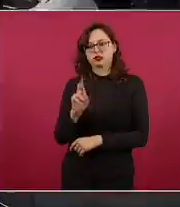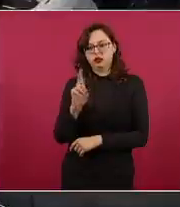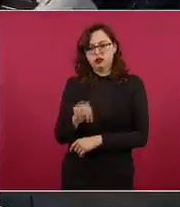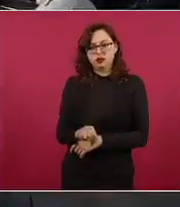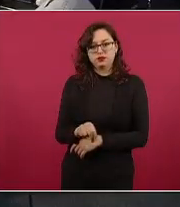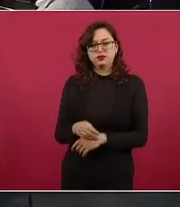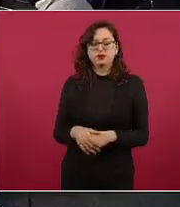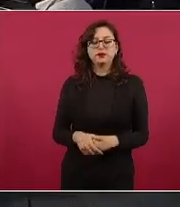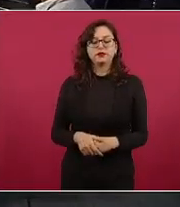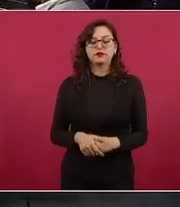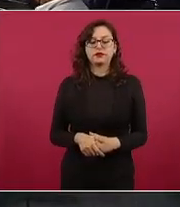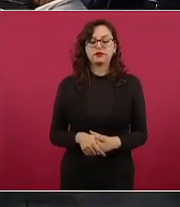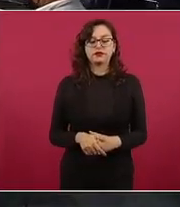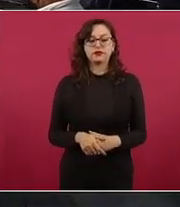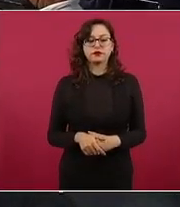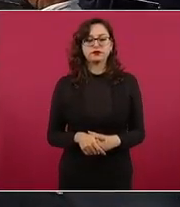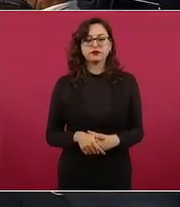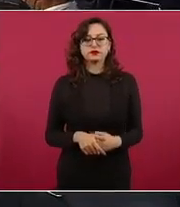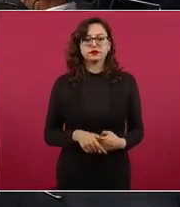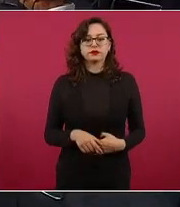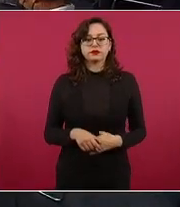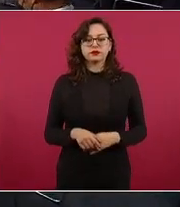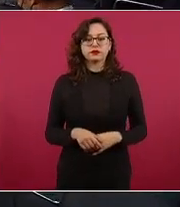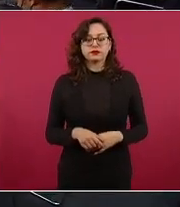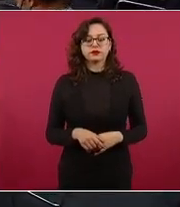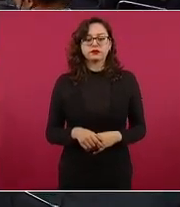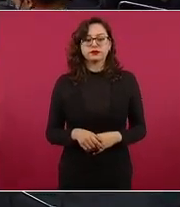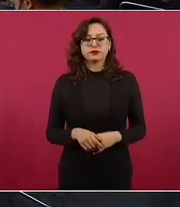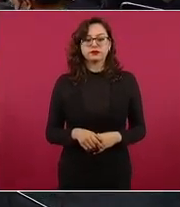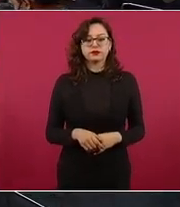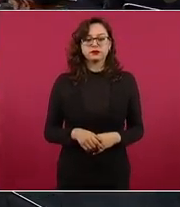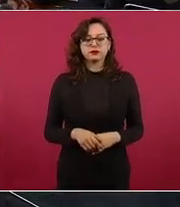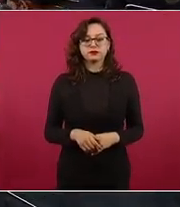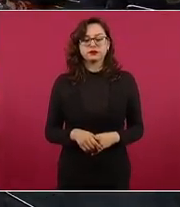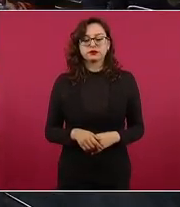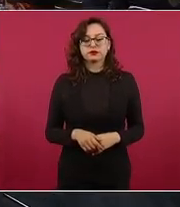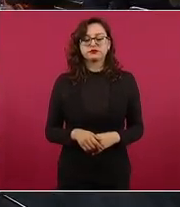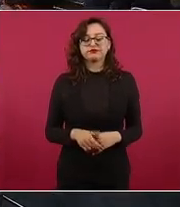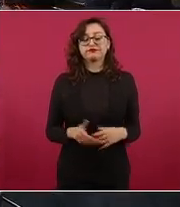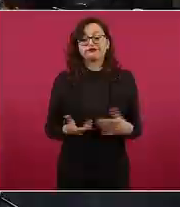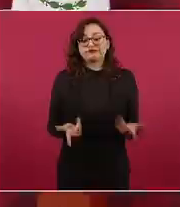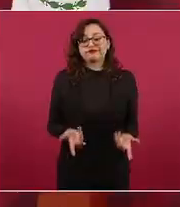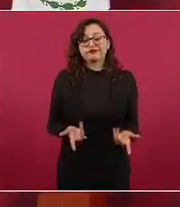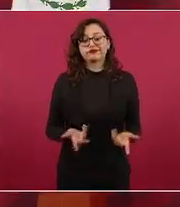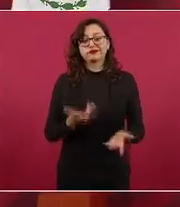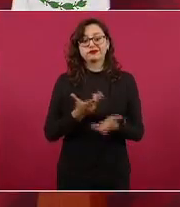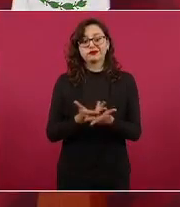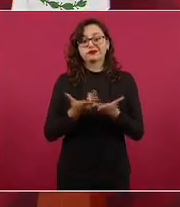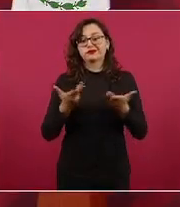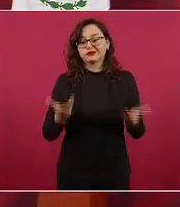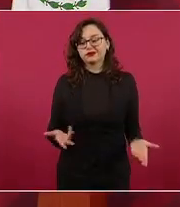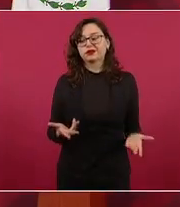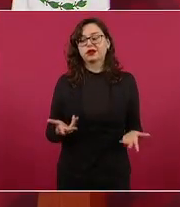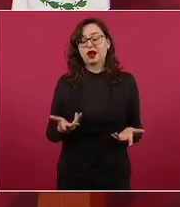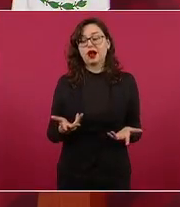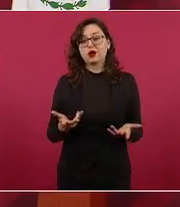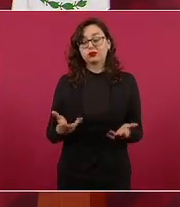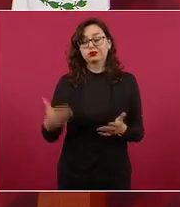ahora que sirva también todo esto para pensar